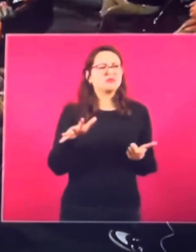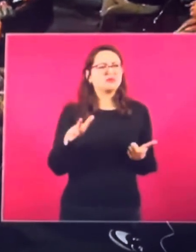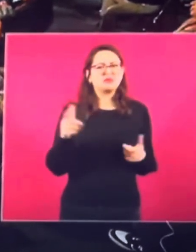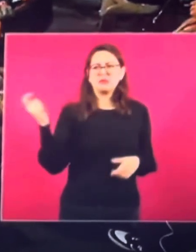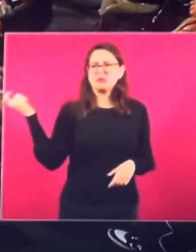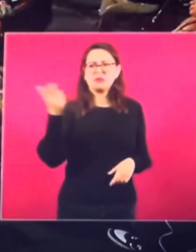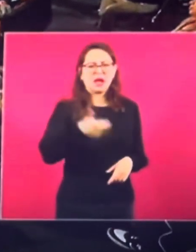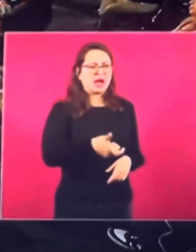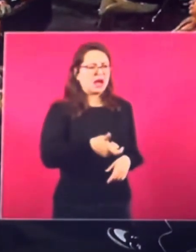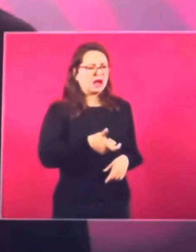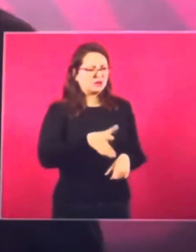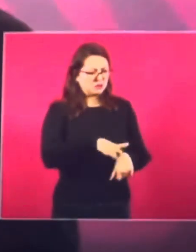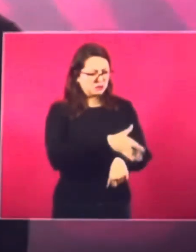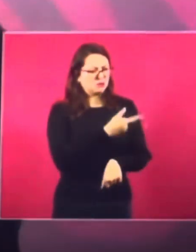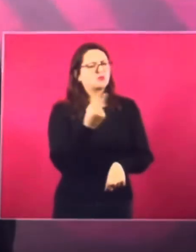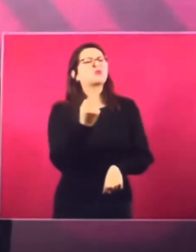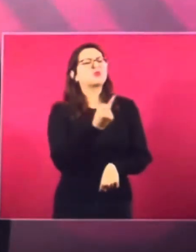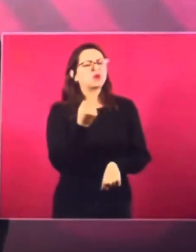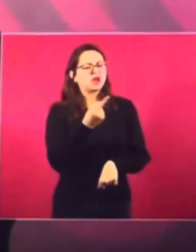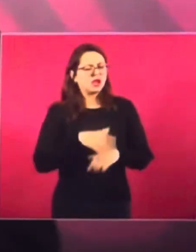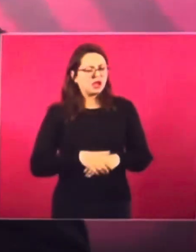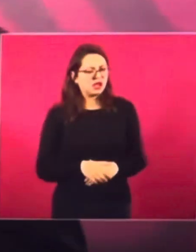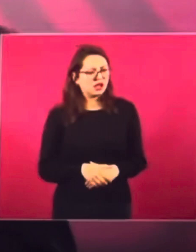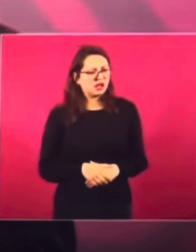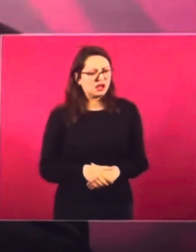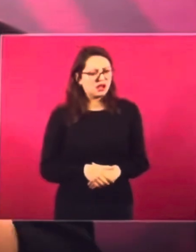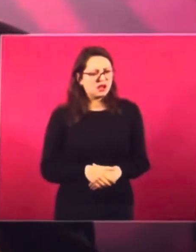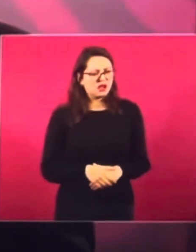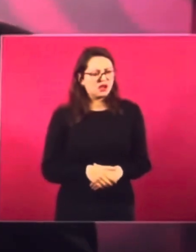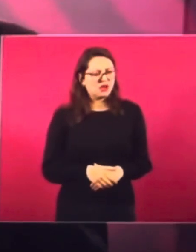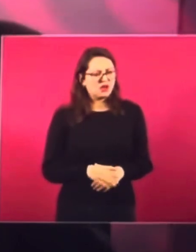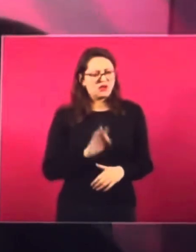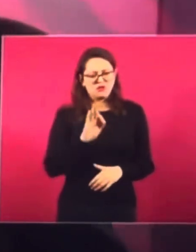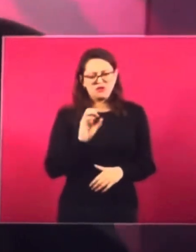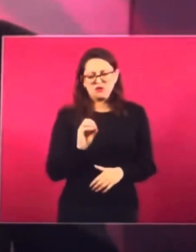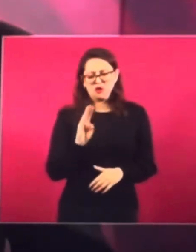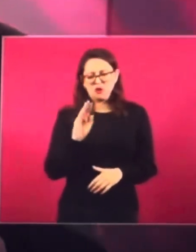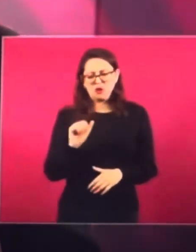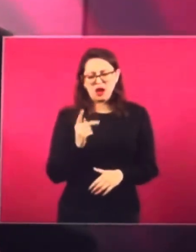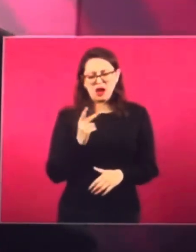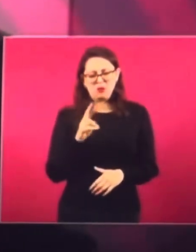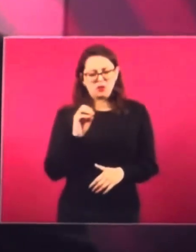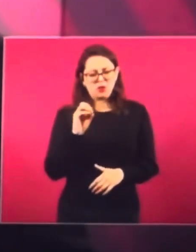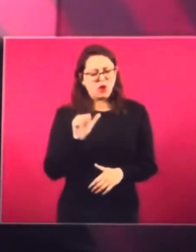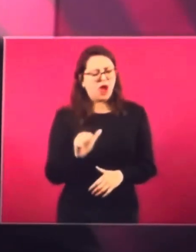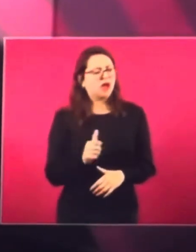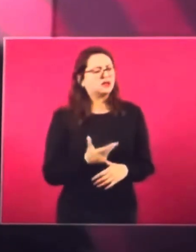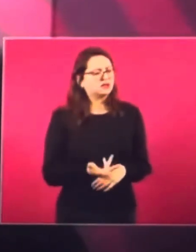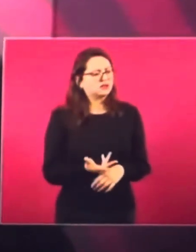¿Por qué no está en este expositor?